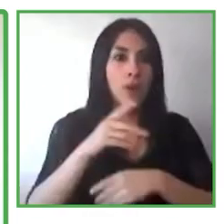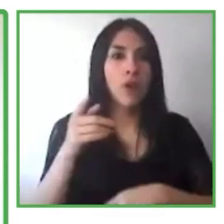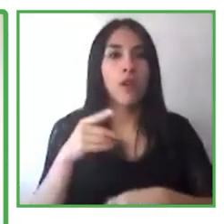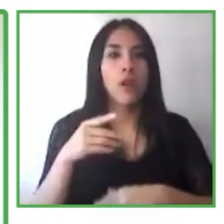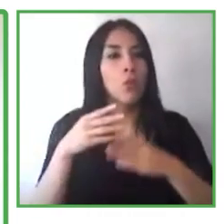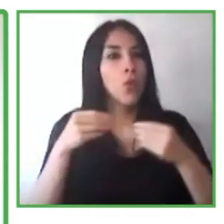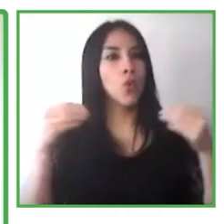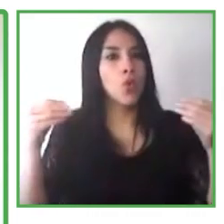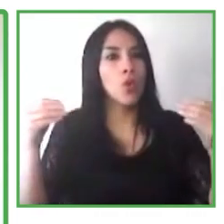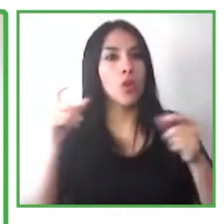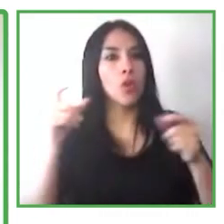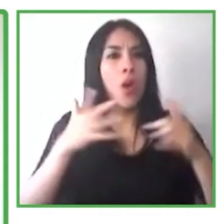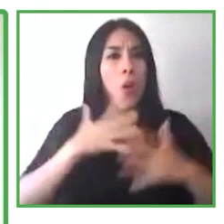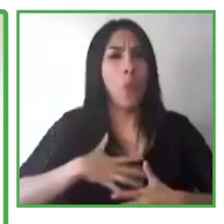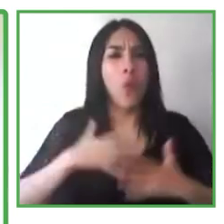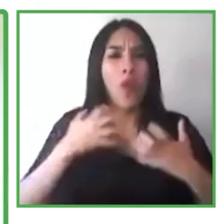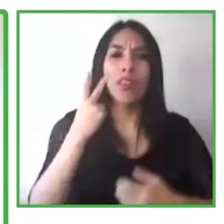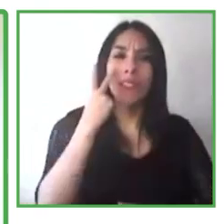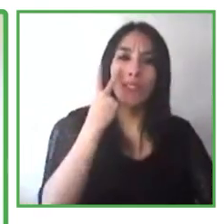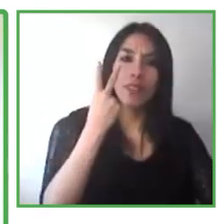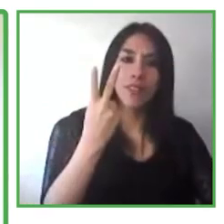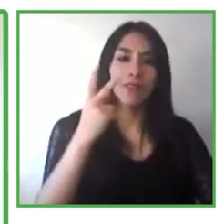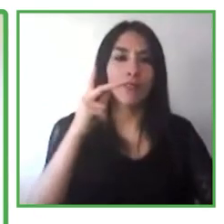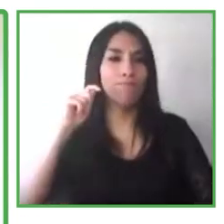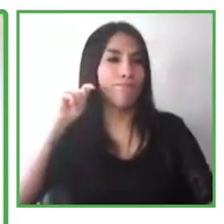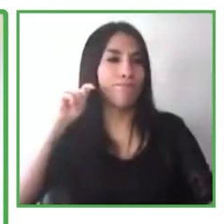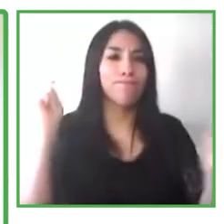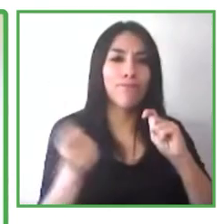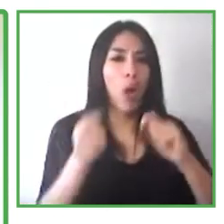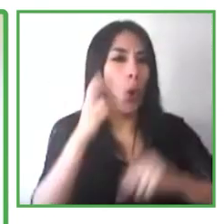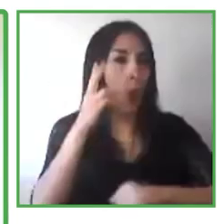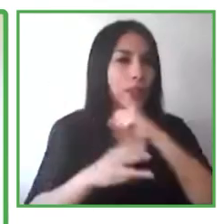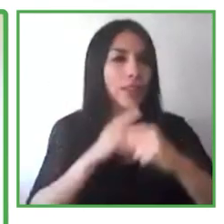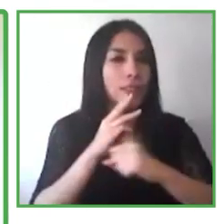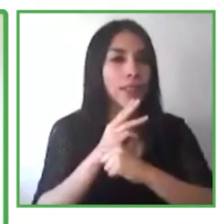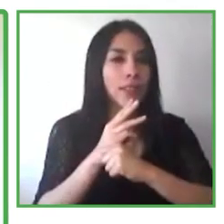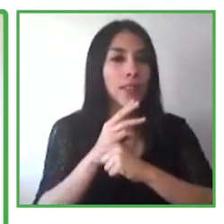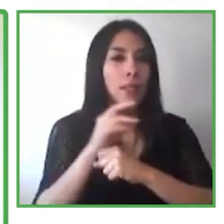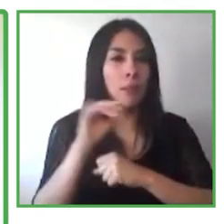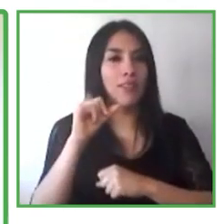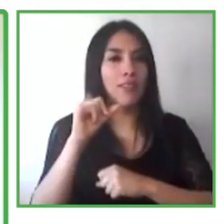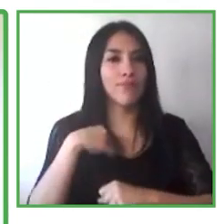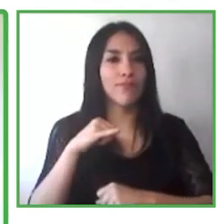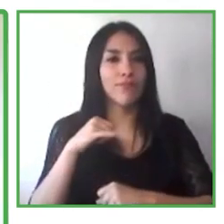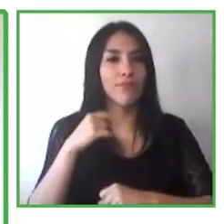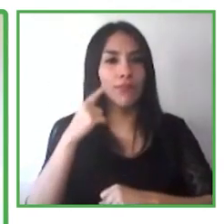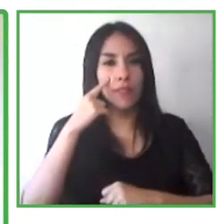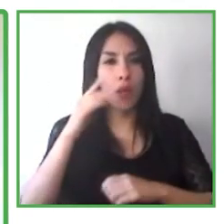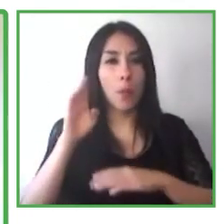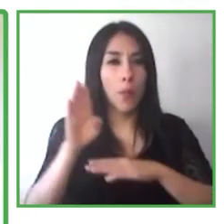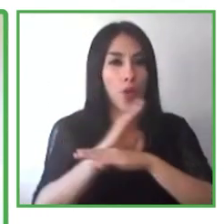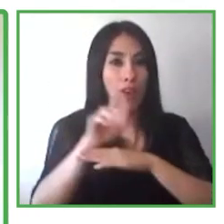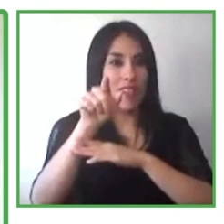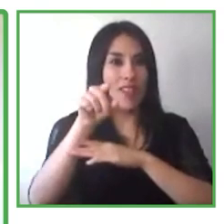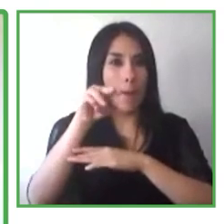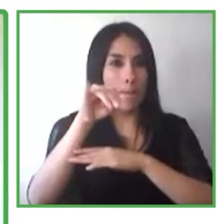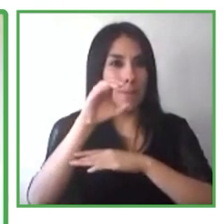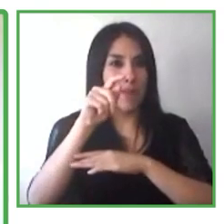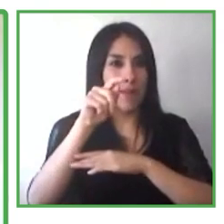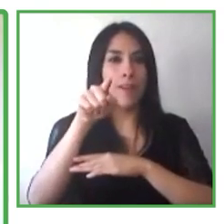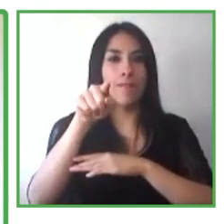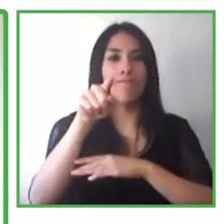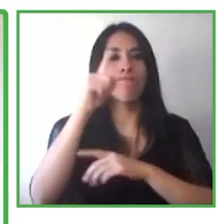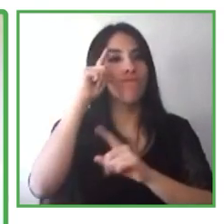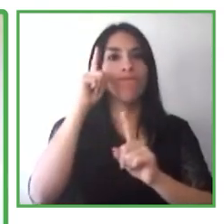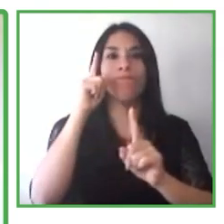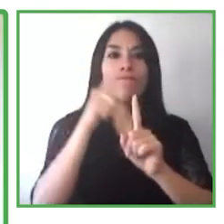que las discapacidades son fortalezas. Un talento con las discapacidades compone nuestro servicio, nuestros sitios web, nuestra cultura